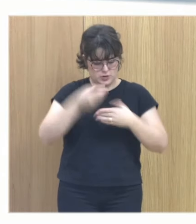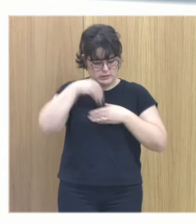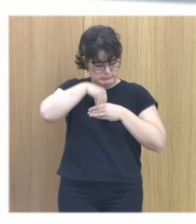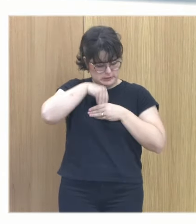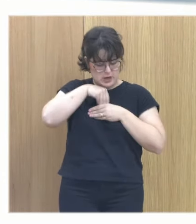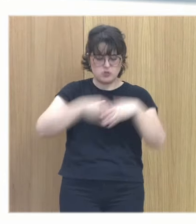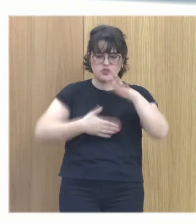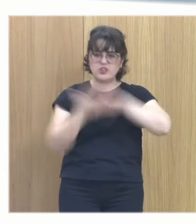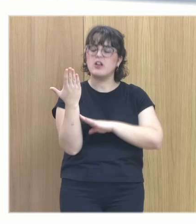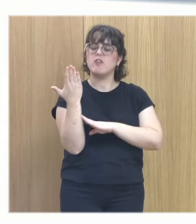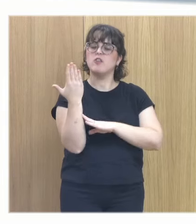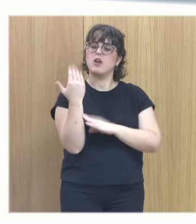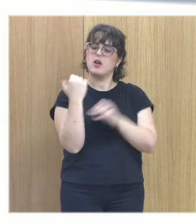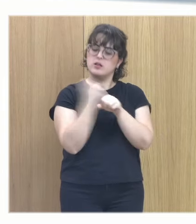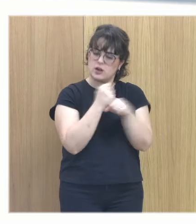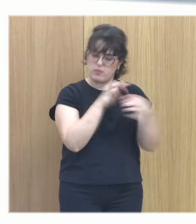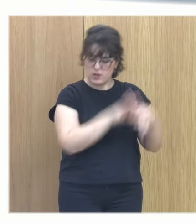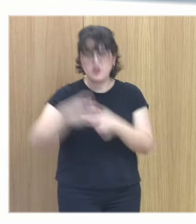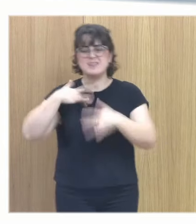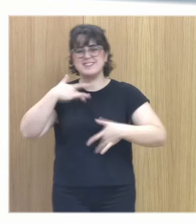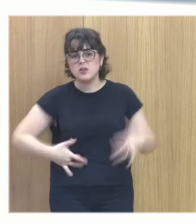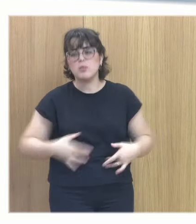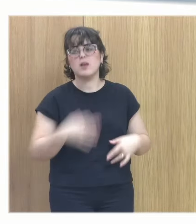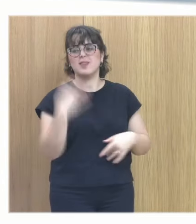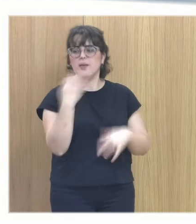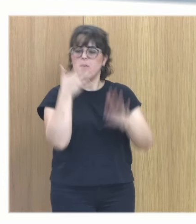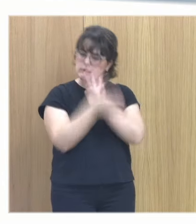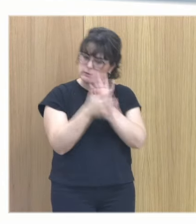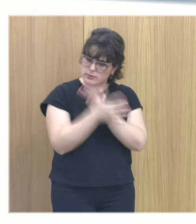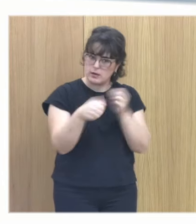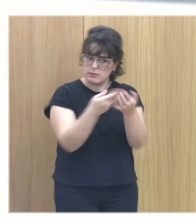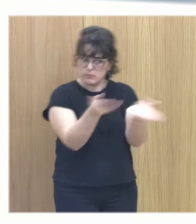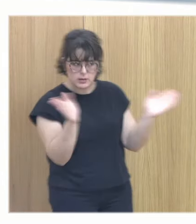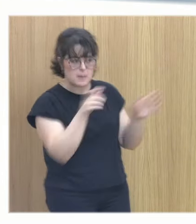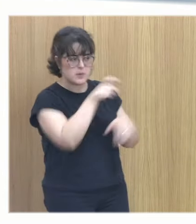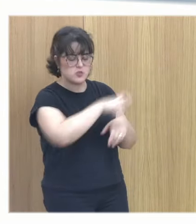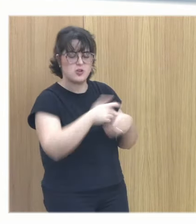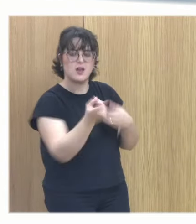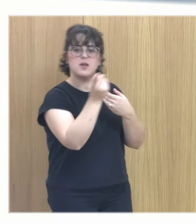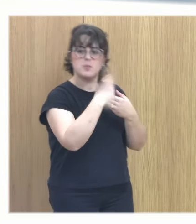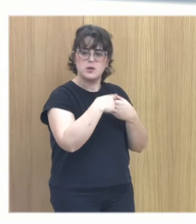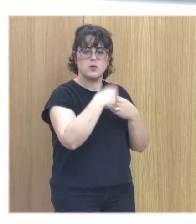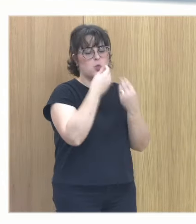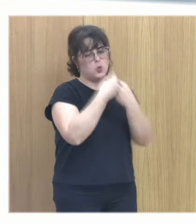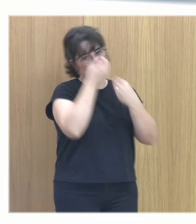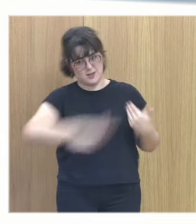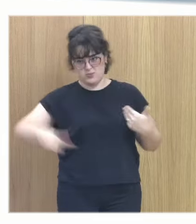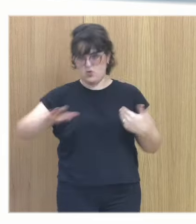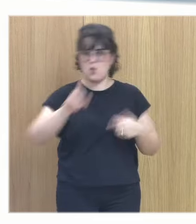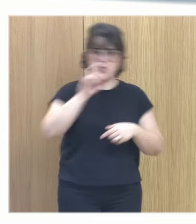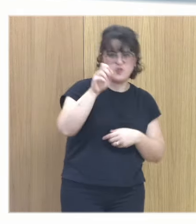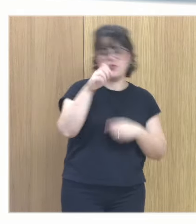trabajar conlleva sintomatología que hay que explicar a los otros agentes que intervienen con los niños porque